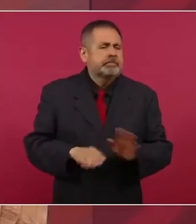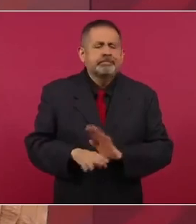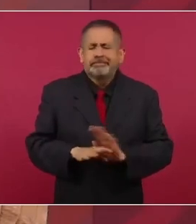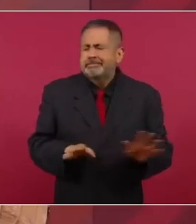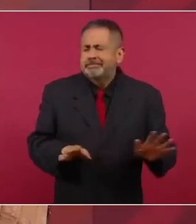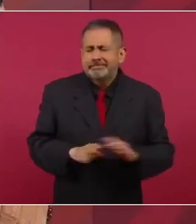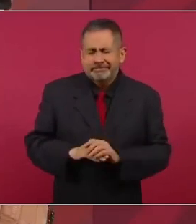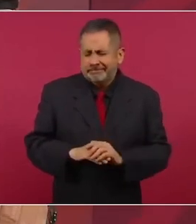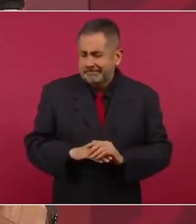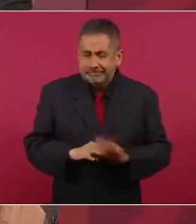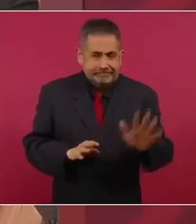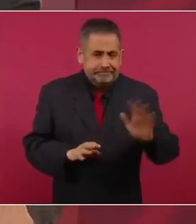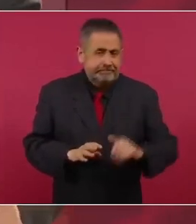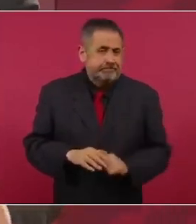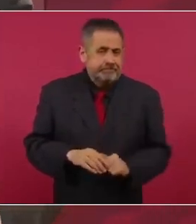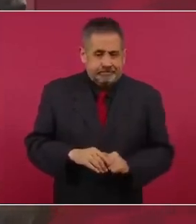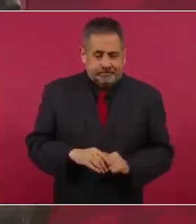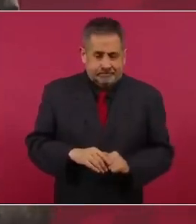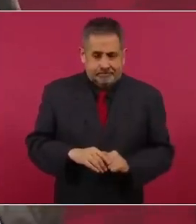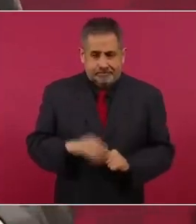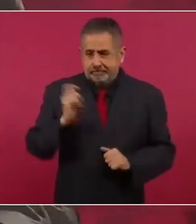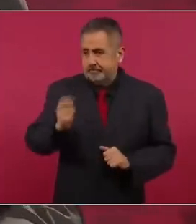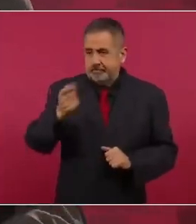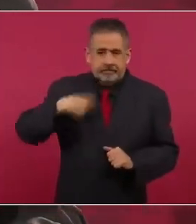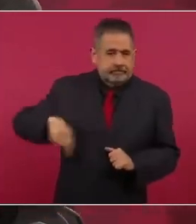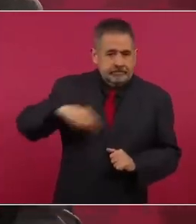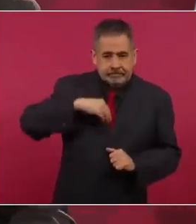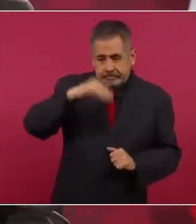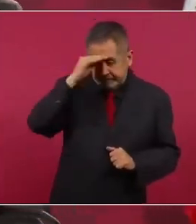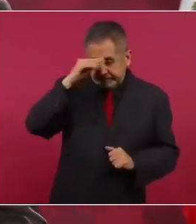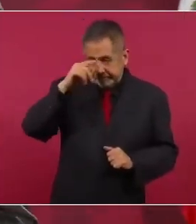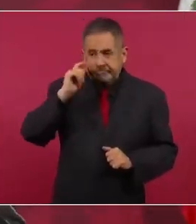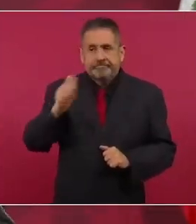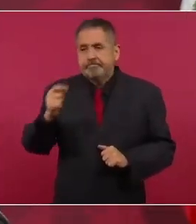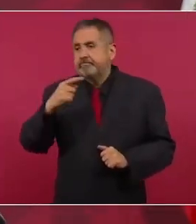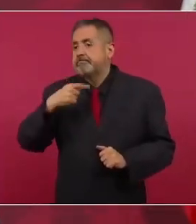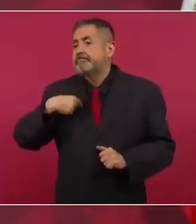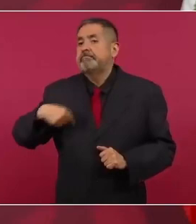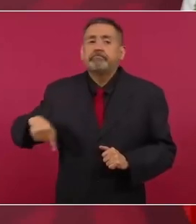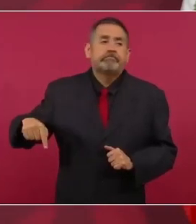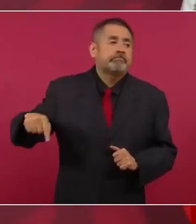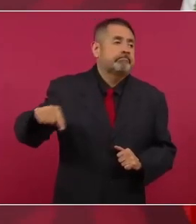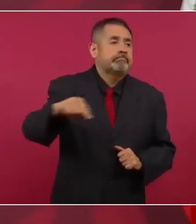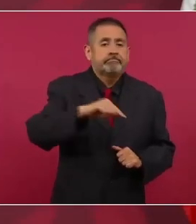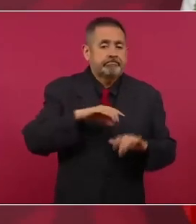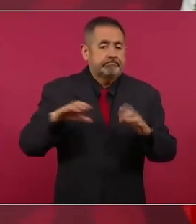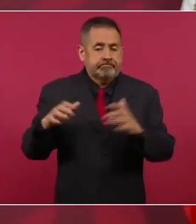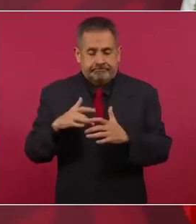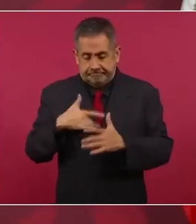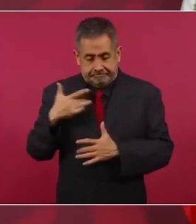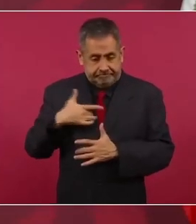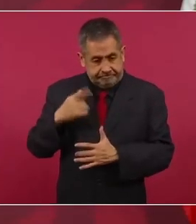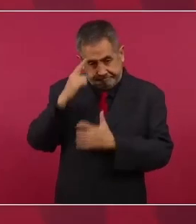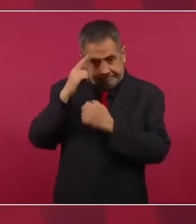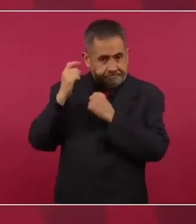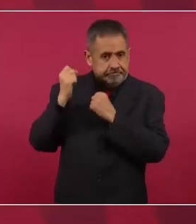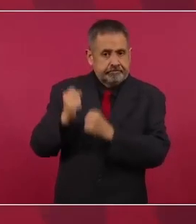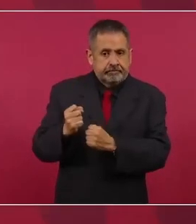porque tenemos la convicción